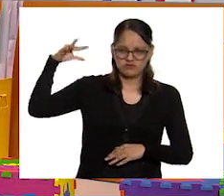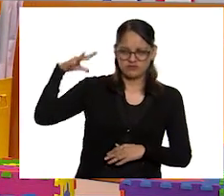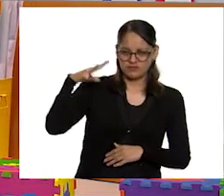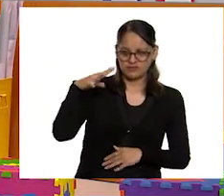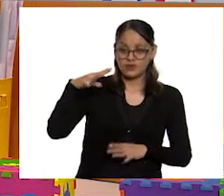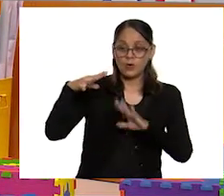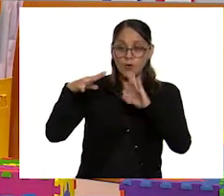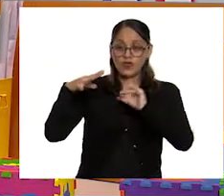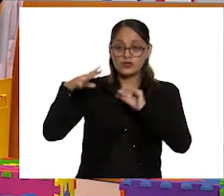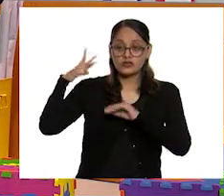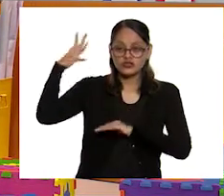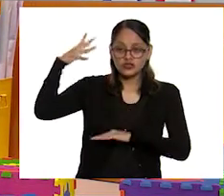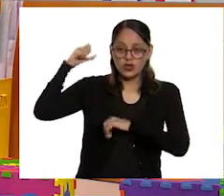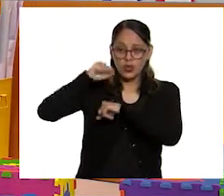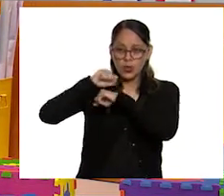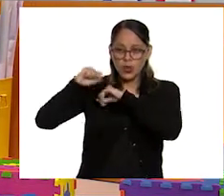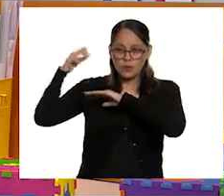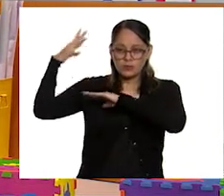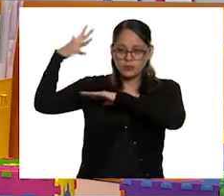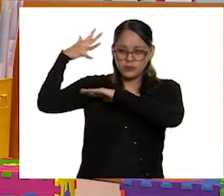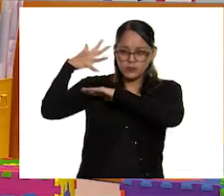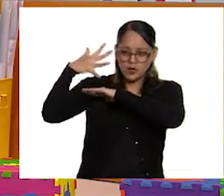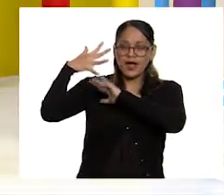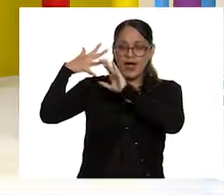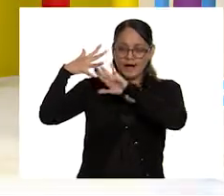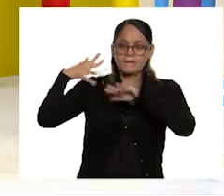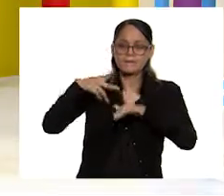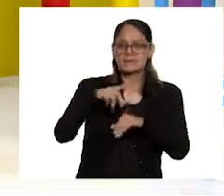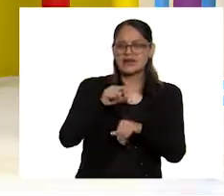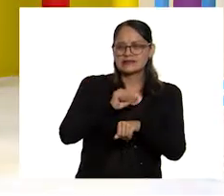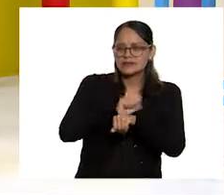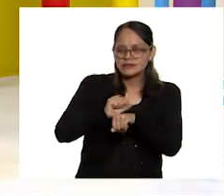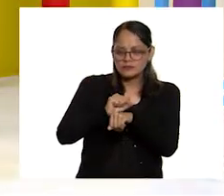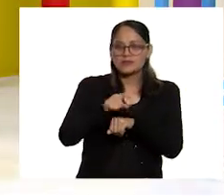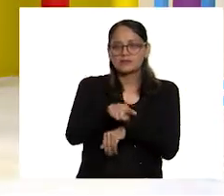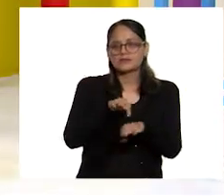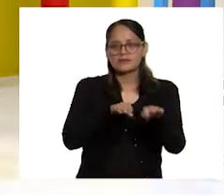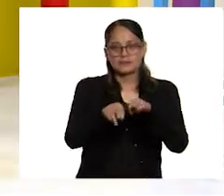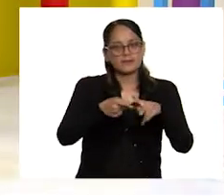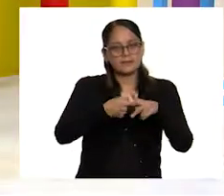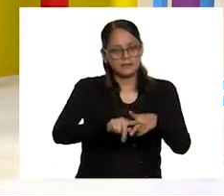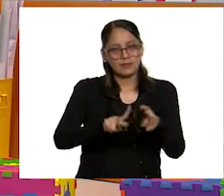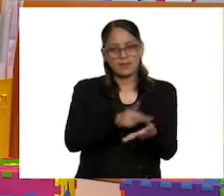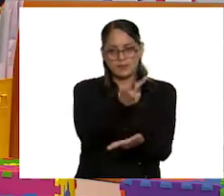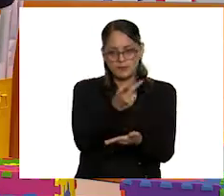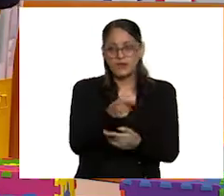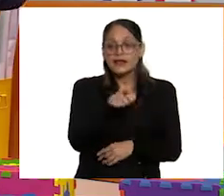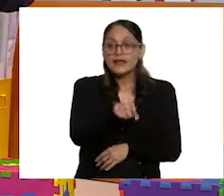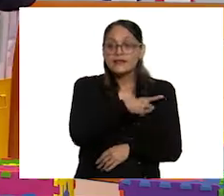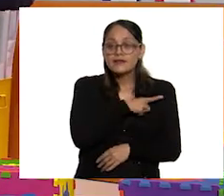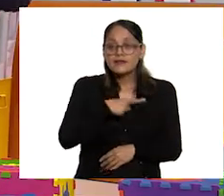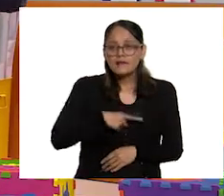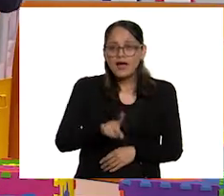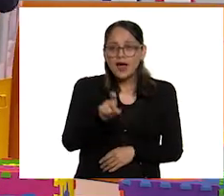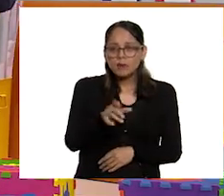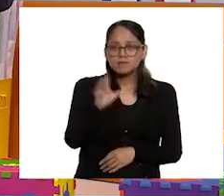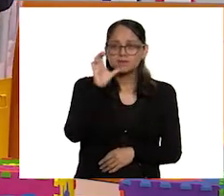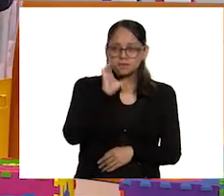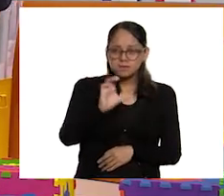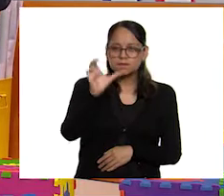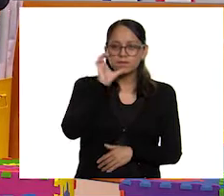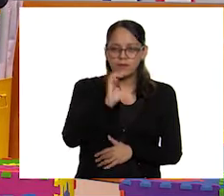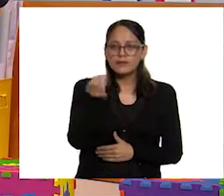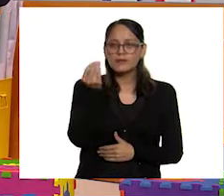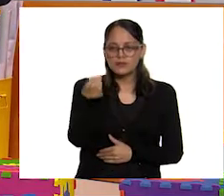cuando baja la intensidad del sol, vuelve a trabajar. Entonces debe llevar suficiente agua para